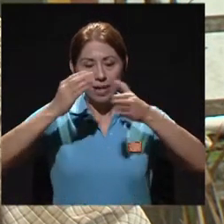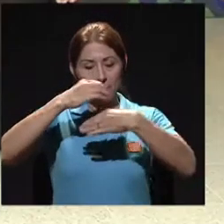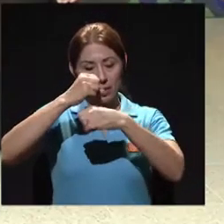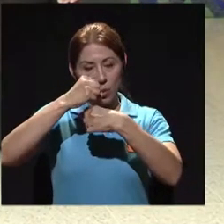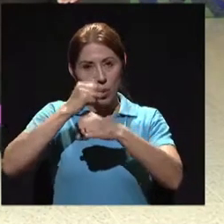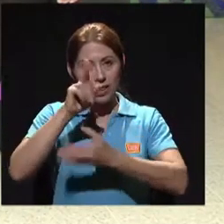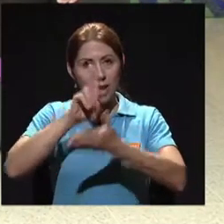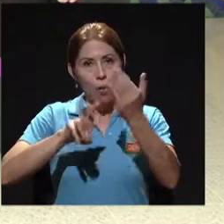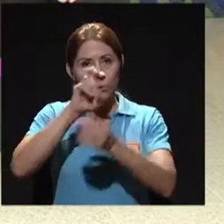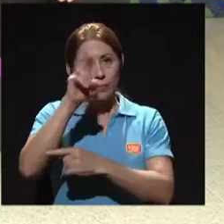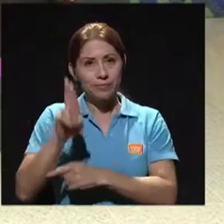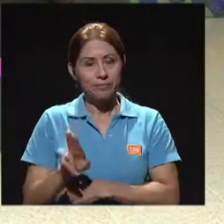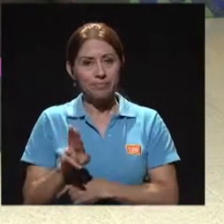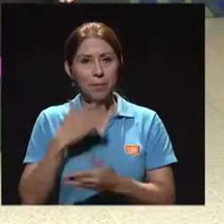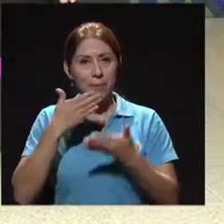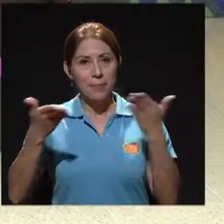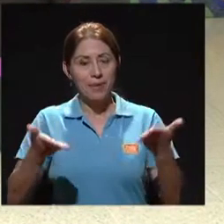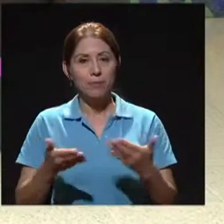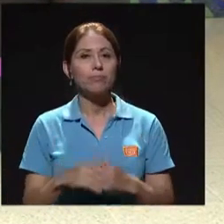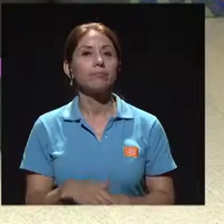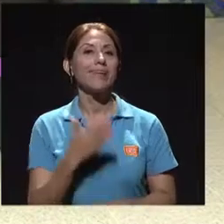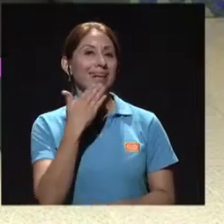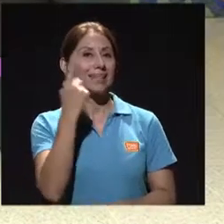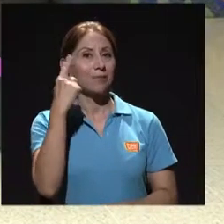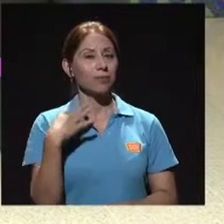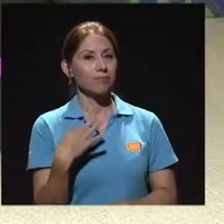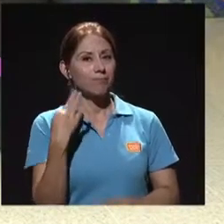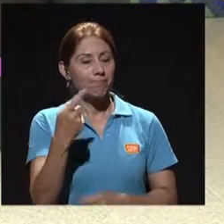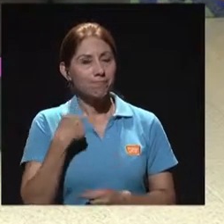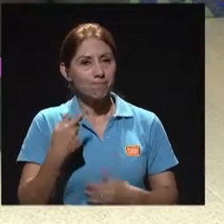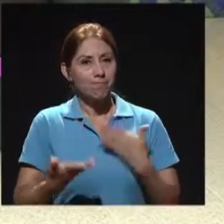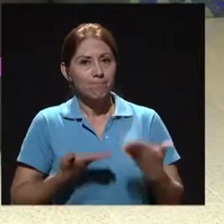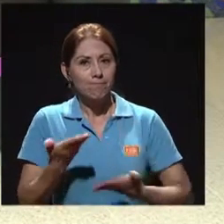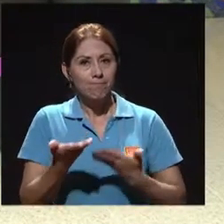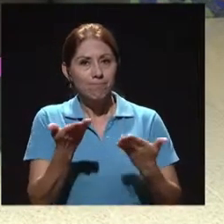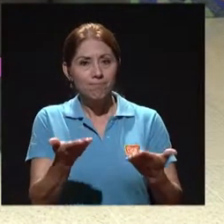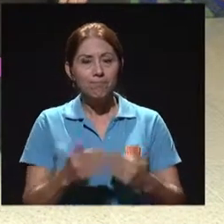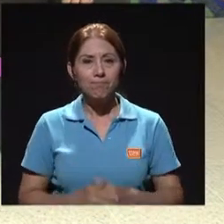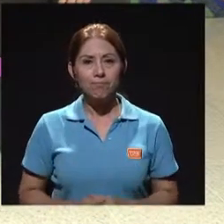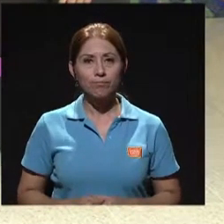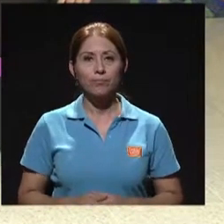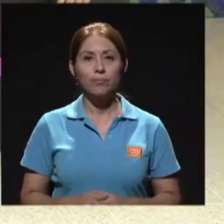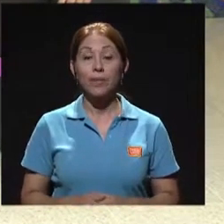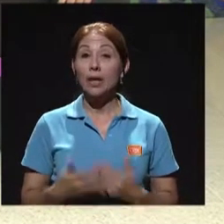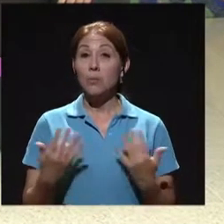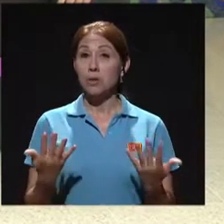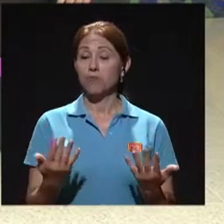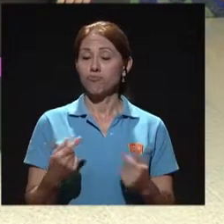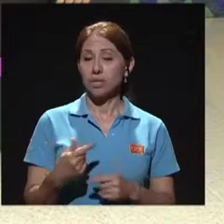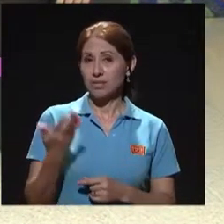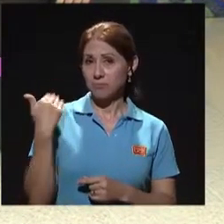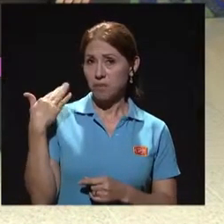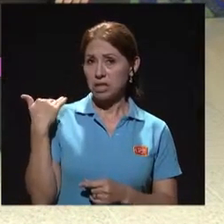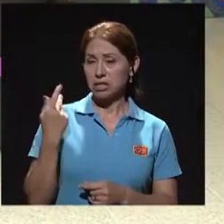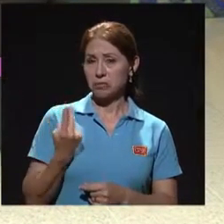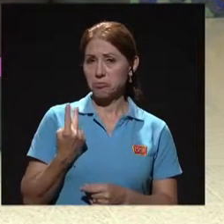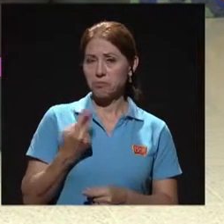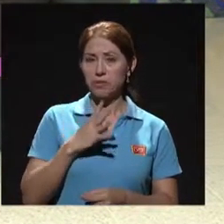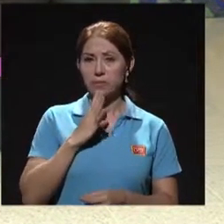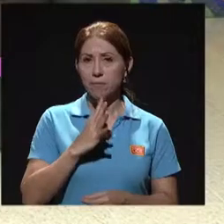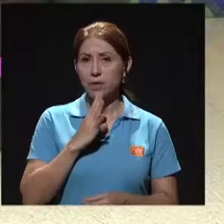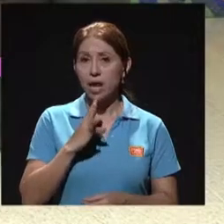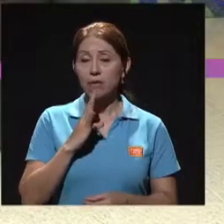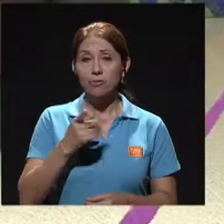de Costa Rica. Bienvenido. Muchas gracias por invitarme, estamos para servirles. Y es que decíamos, Fabiola, comentábamos ahora que